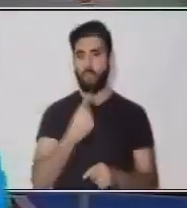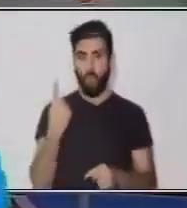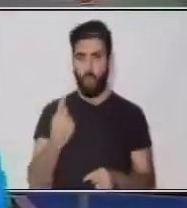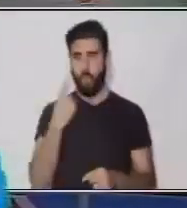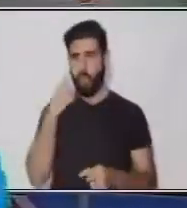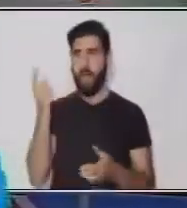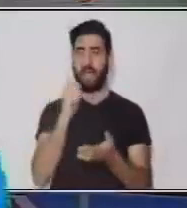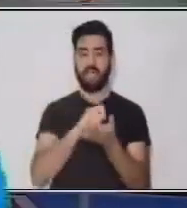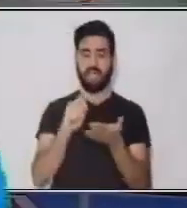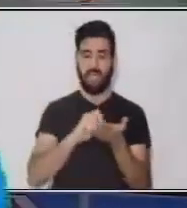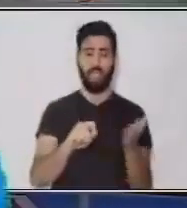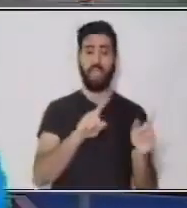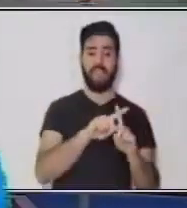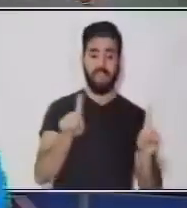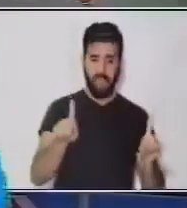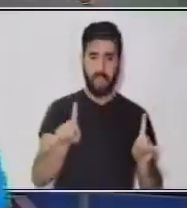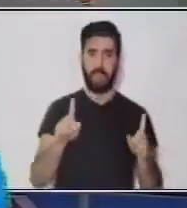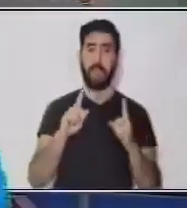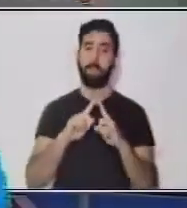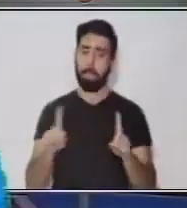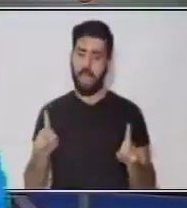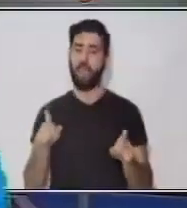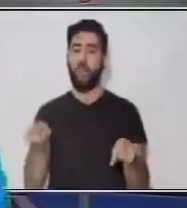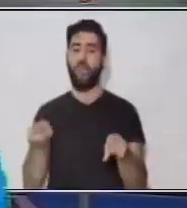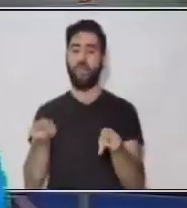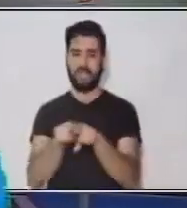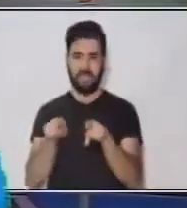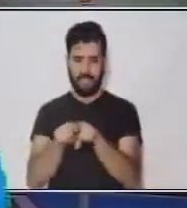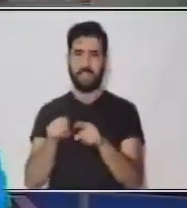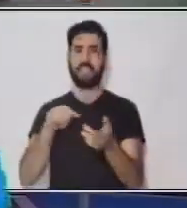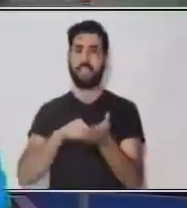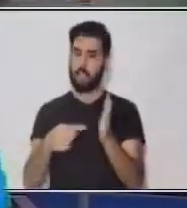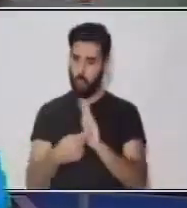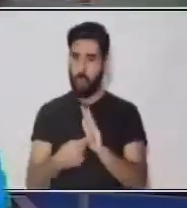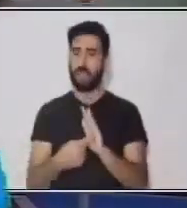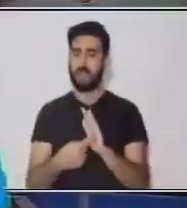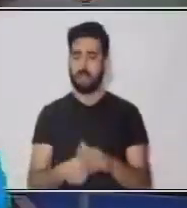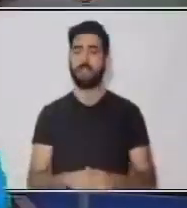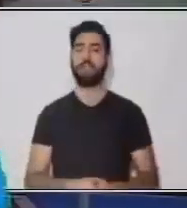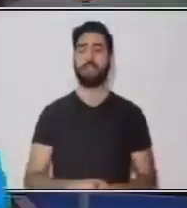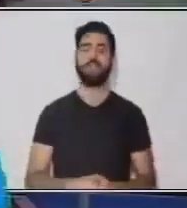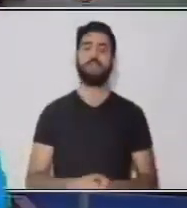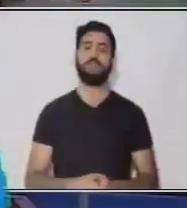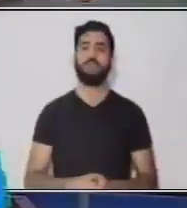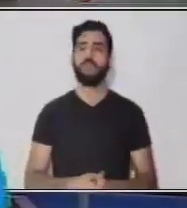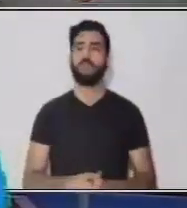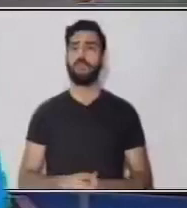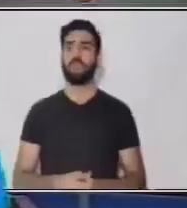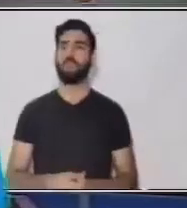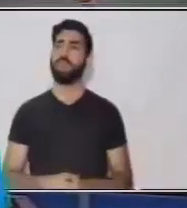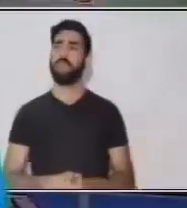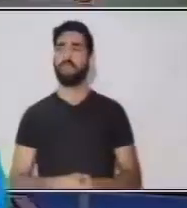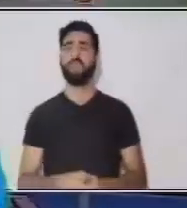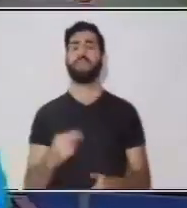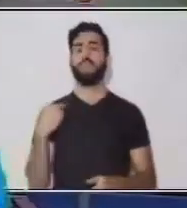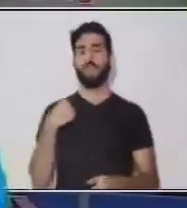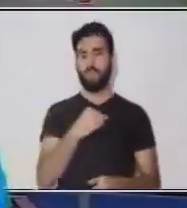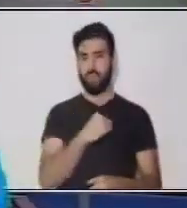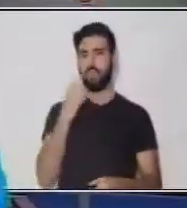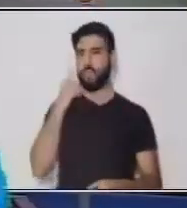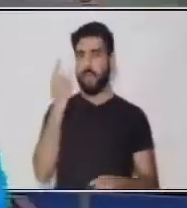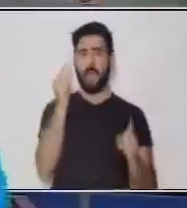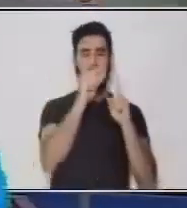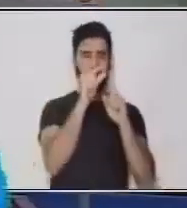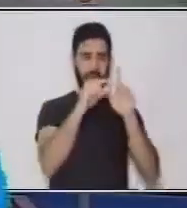pero que significan lo mismo, ¿verdad? Entonces, por eso hacíamos la referencia de las palabras que